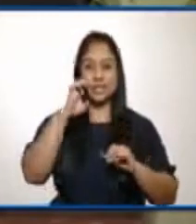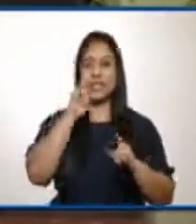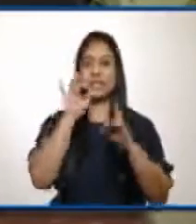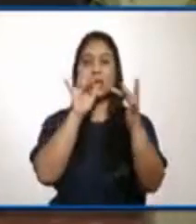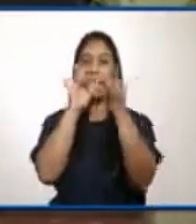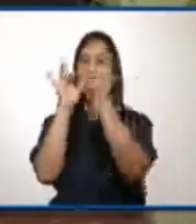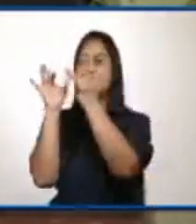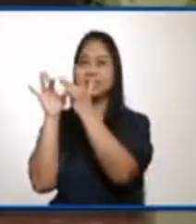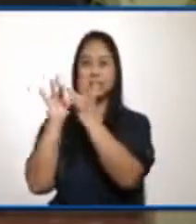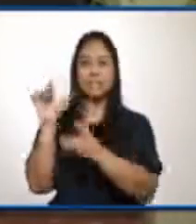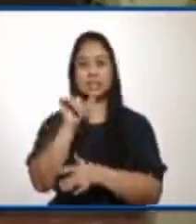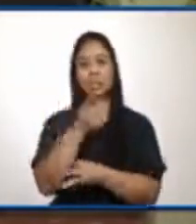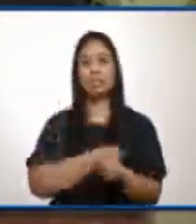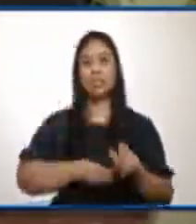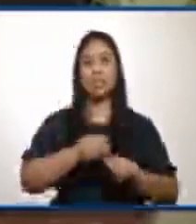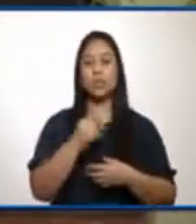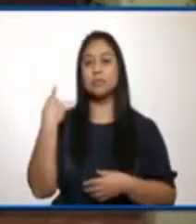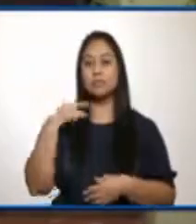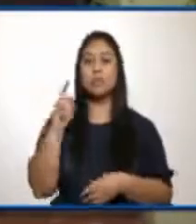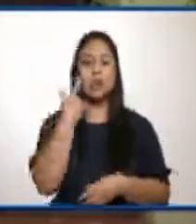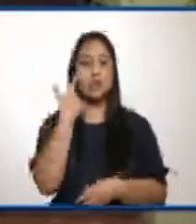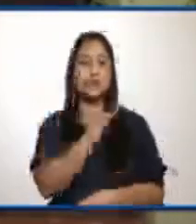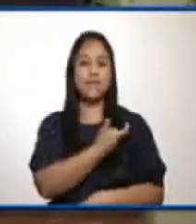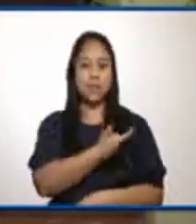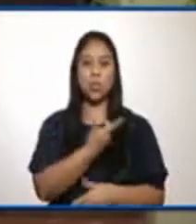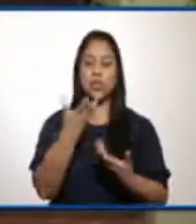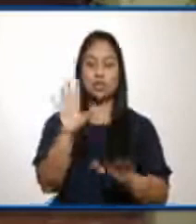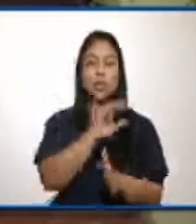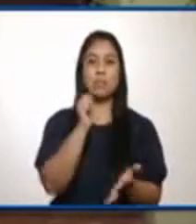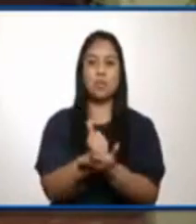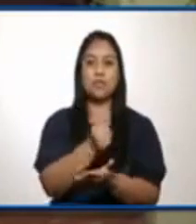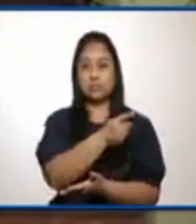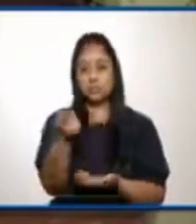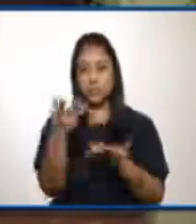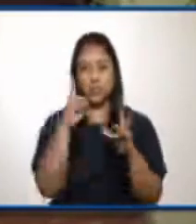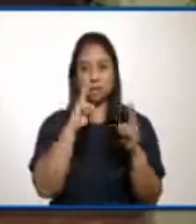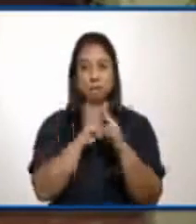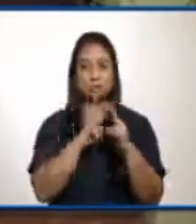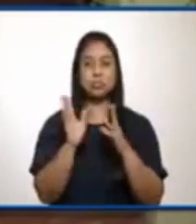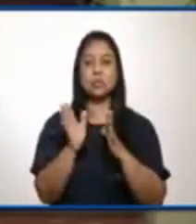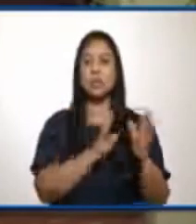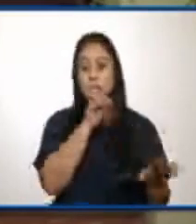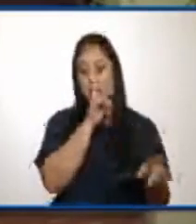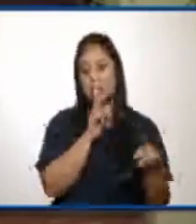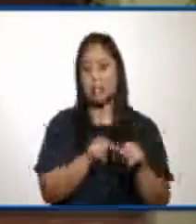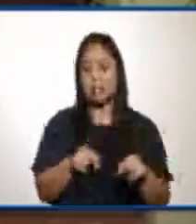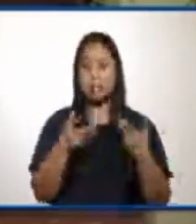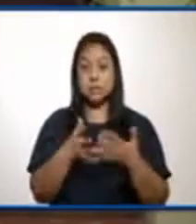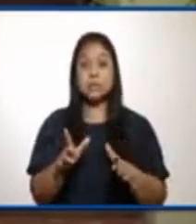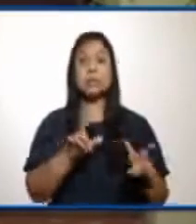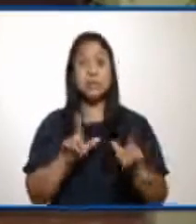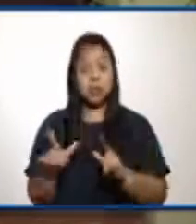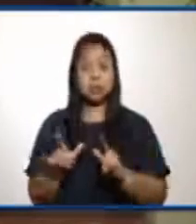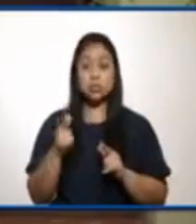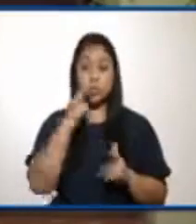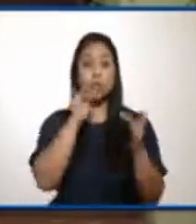productores de vacuna, que son las vacunas aprobadas que todos ustedes conocen, y estamos permanentemente en